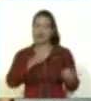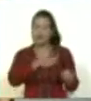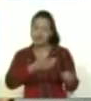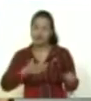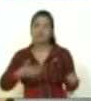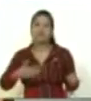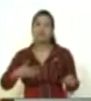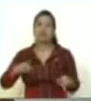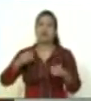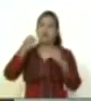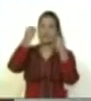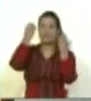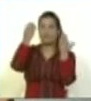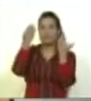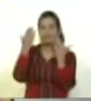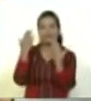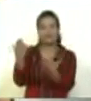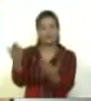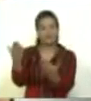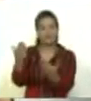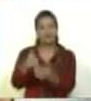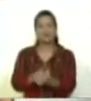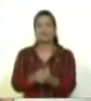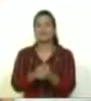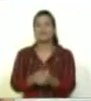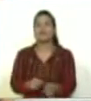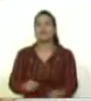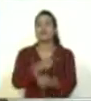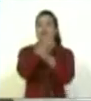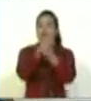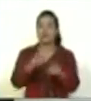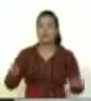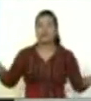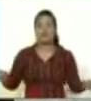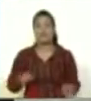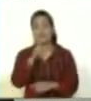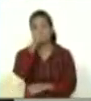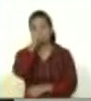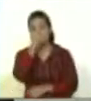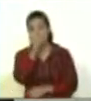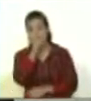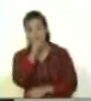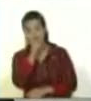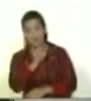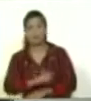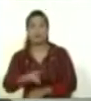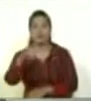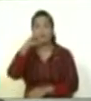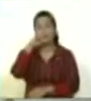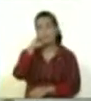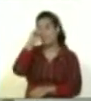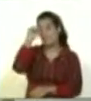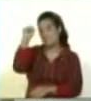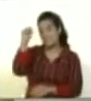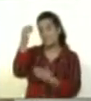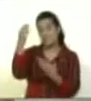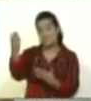que deseamos feliz, cumpleaños